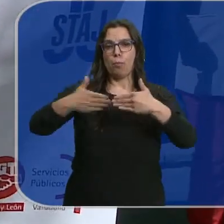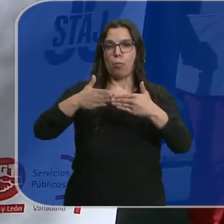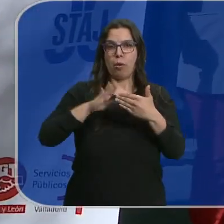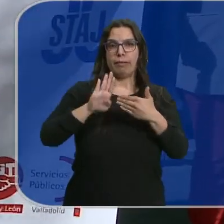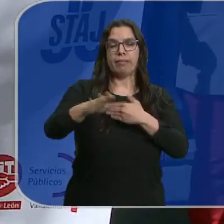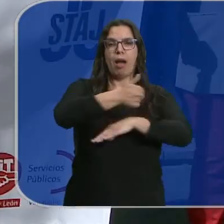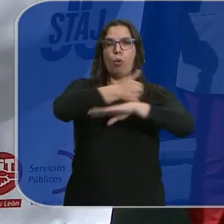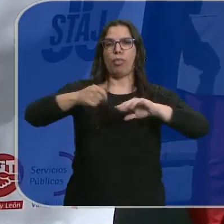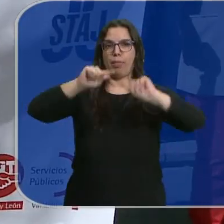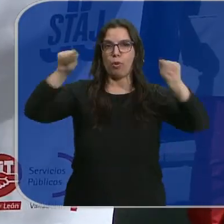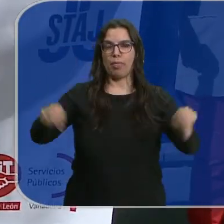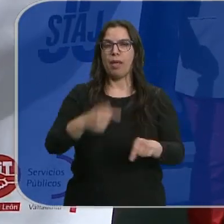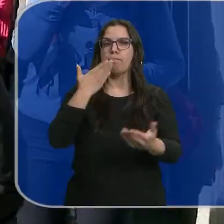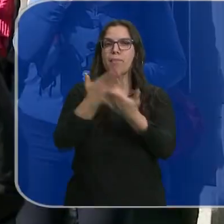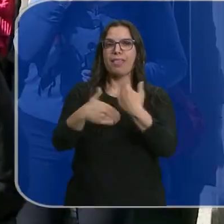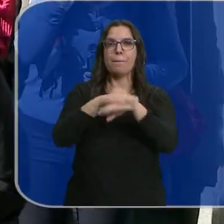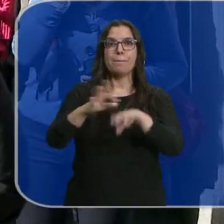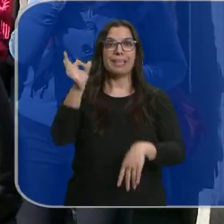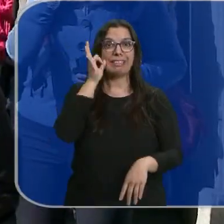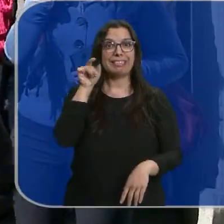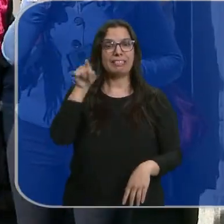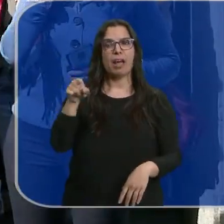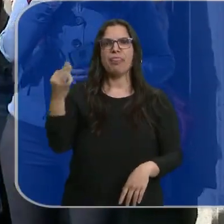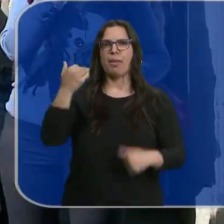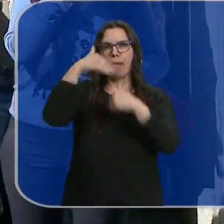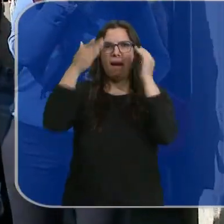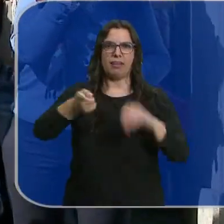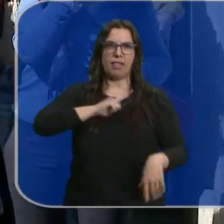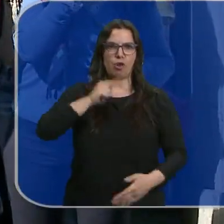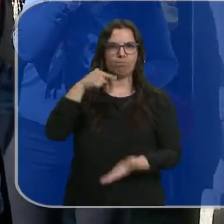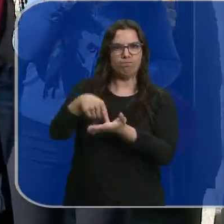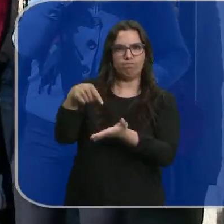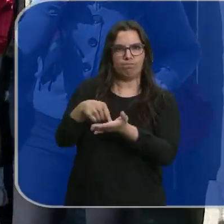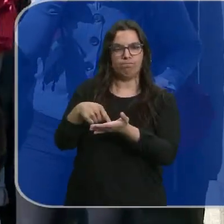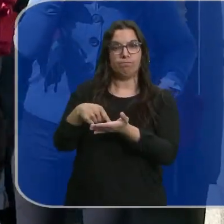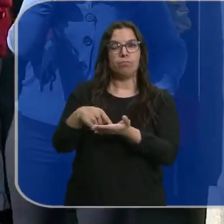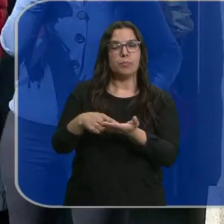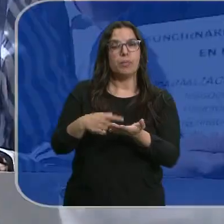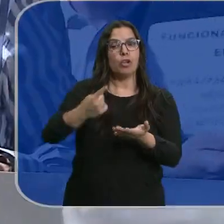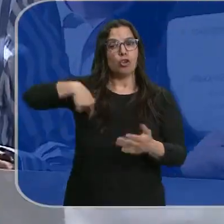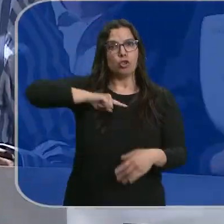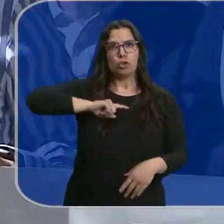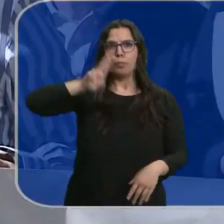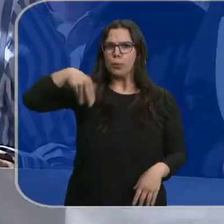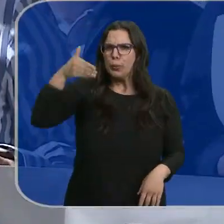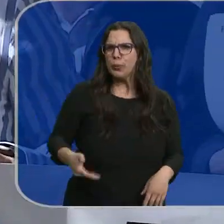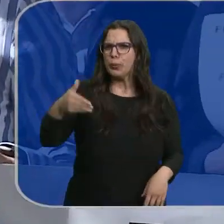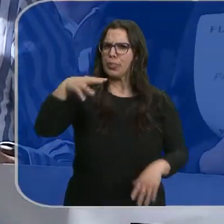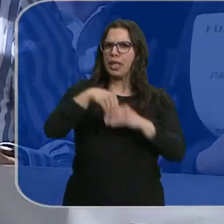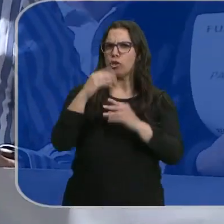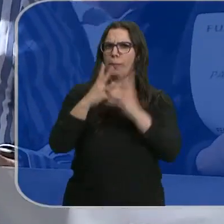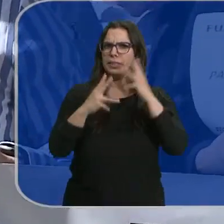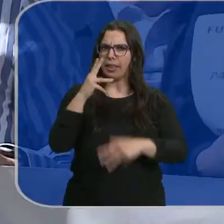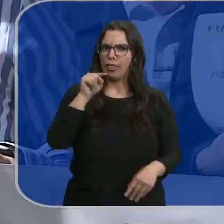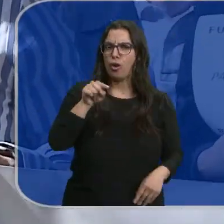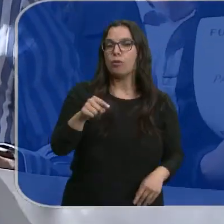puertas de la audiencia provincial. Piden a la ministra Pilar Llop que atienda sus reivindicaciones. Se consideran parte fundamental de la administración y